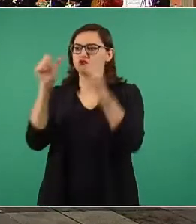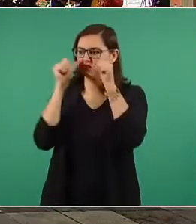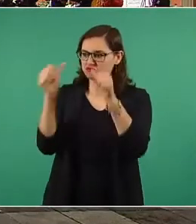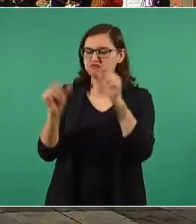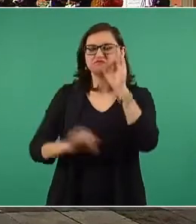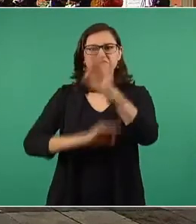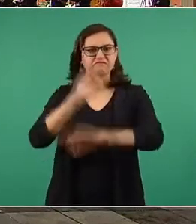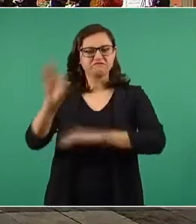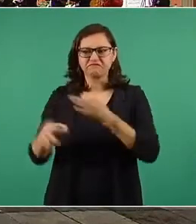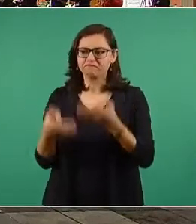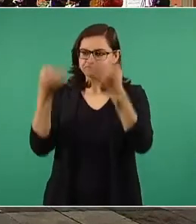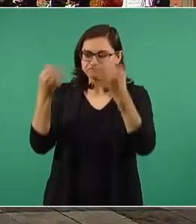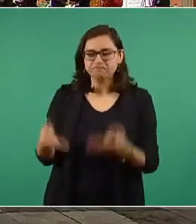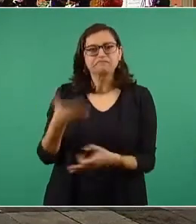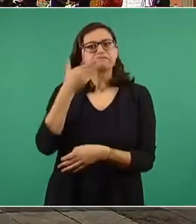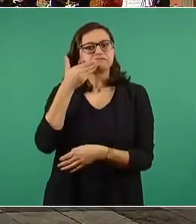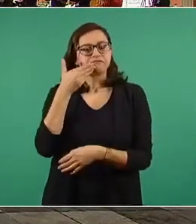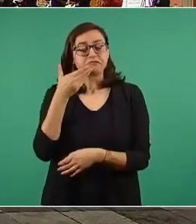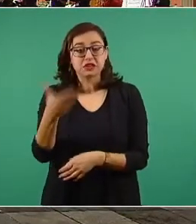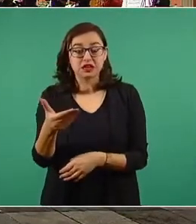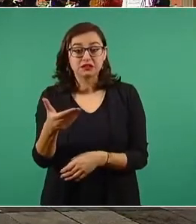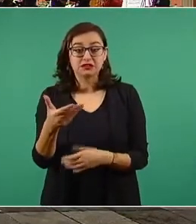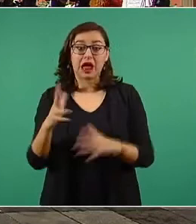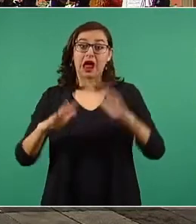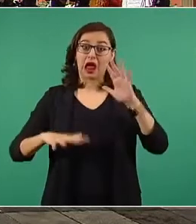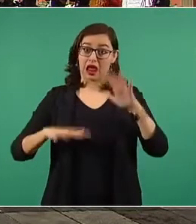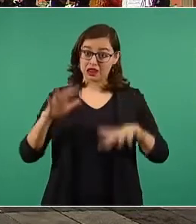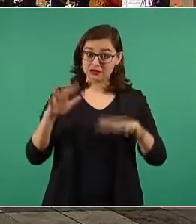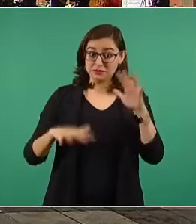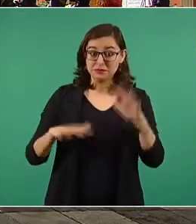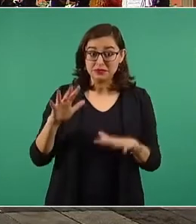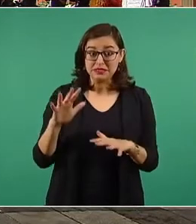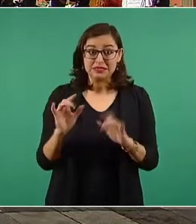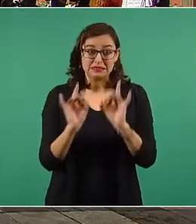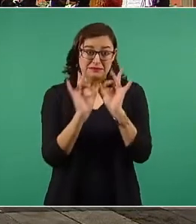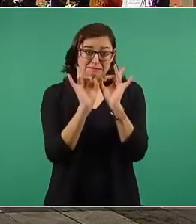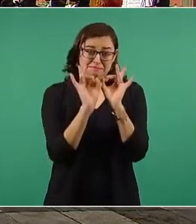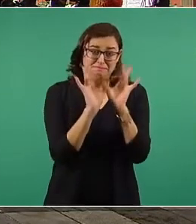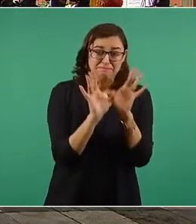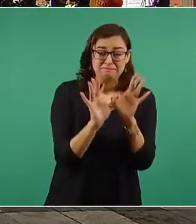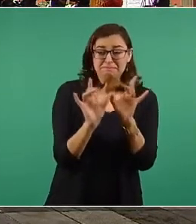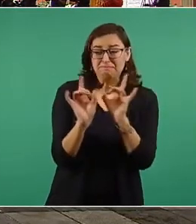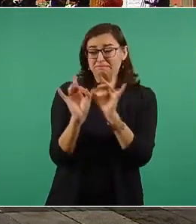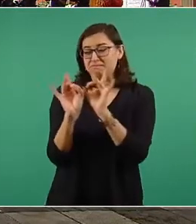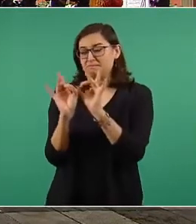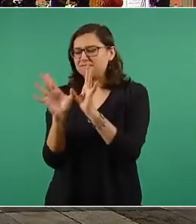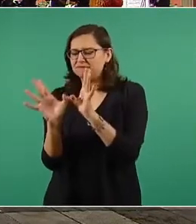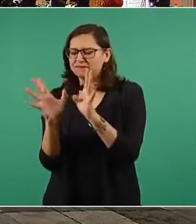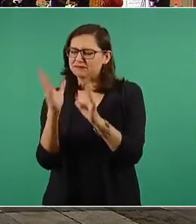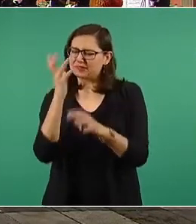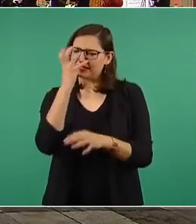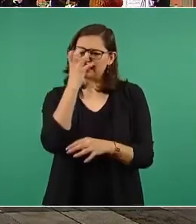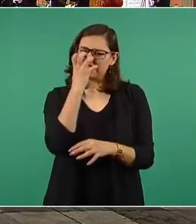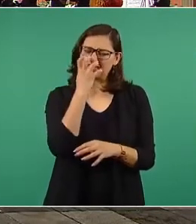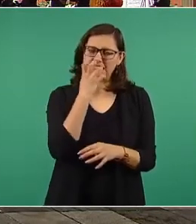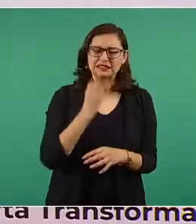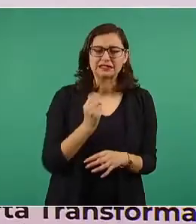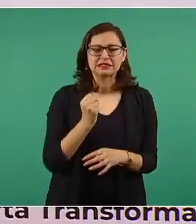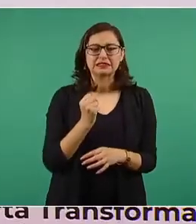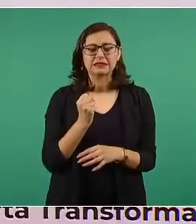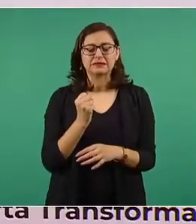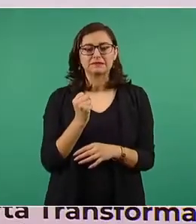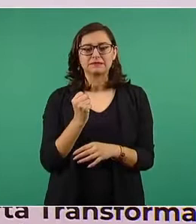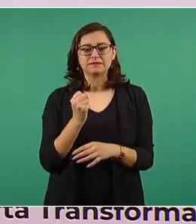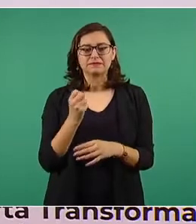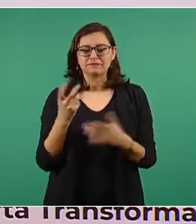Aún cuando en estos sensibles y tristes acontecimientos no es correcto